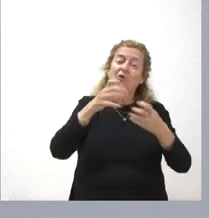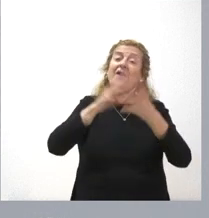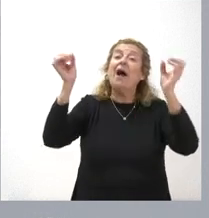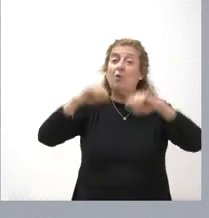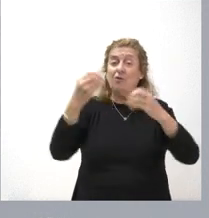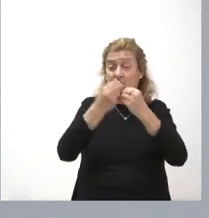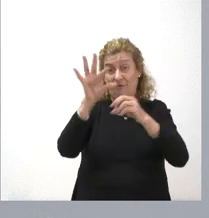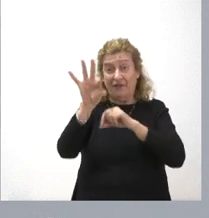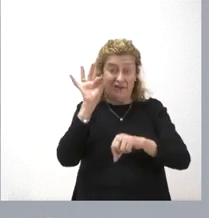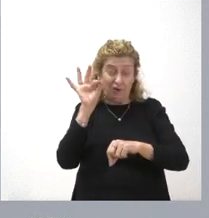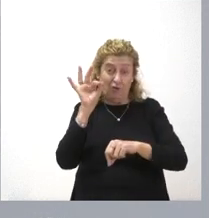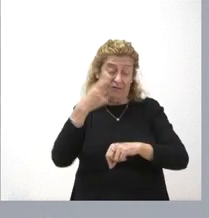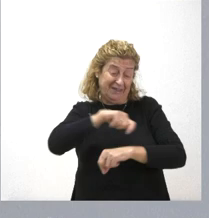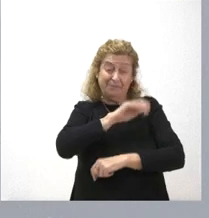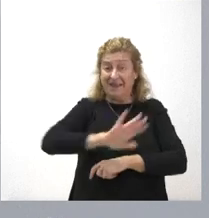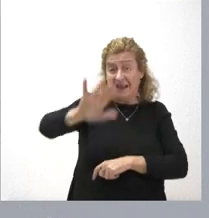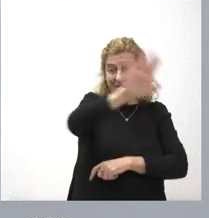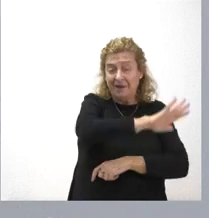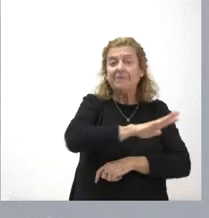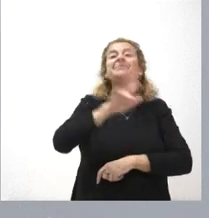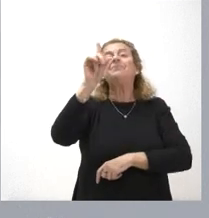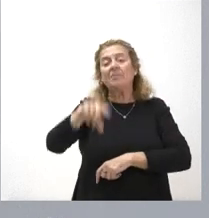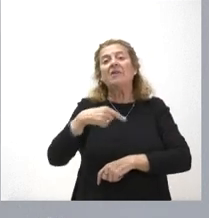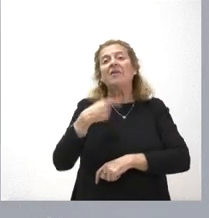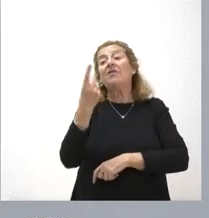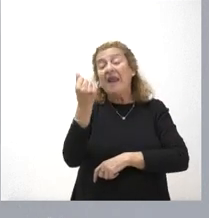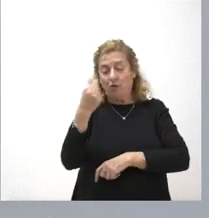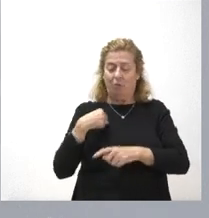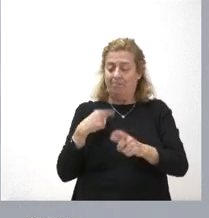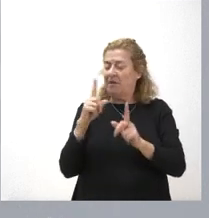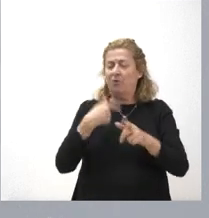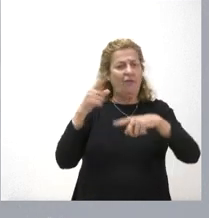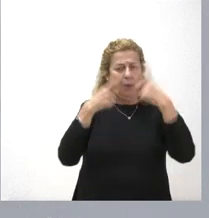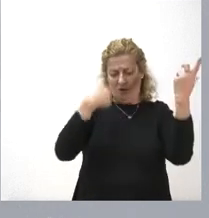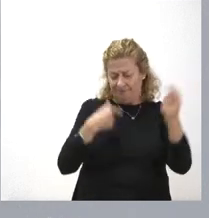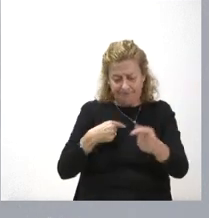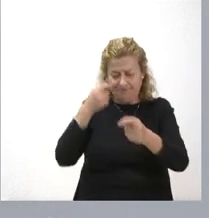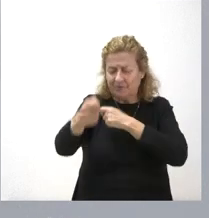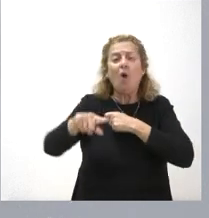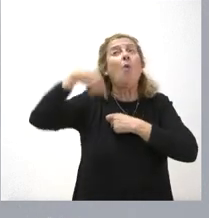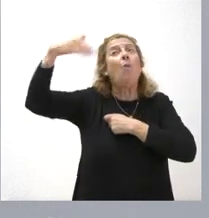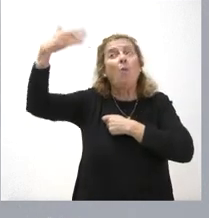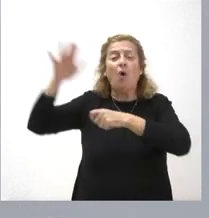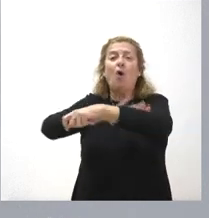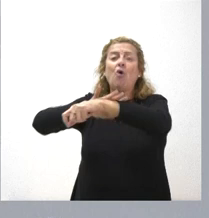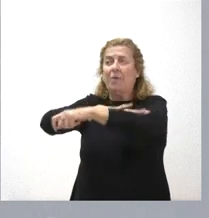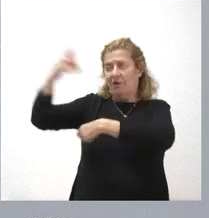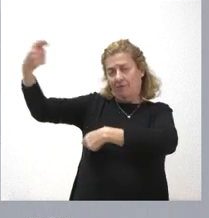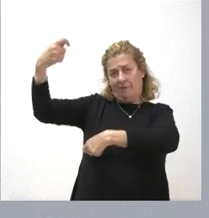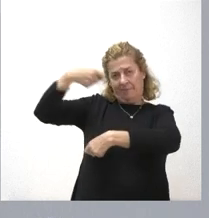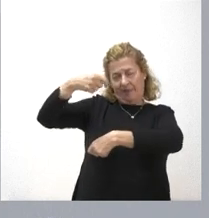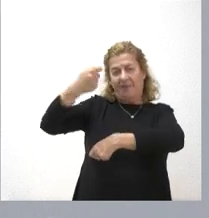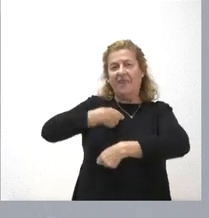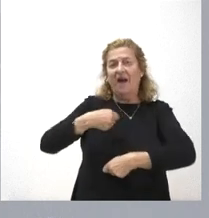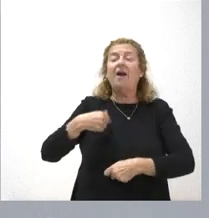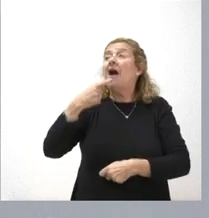decisión nacional e incluso anticipando los fondos que el Estado pudiera corresponderle y que al día de hoy